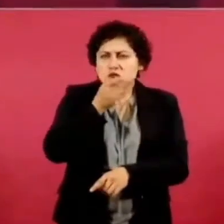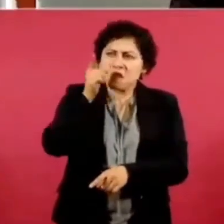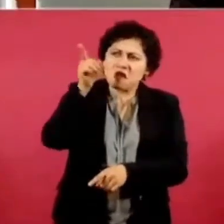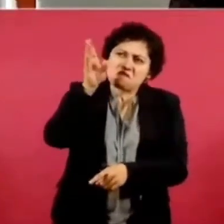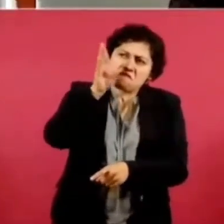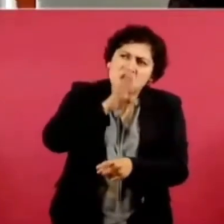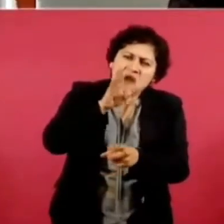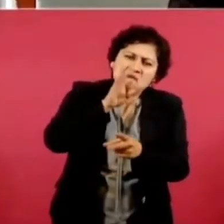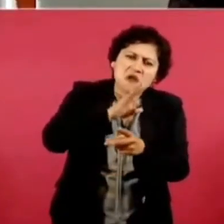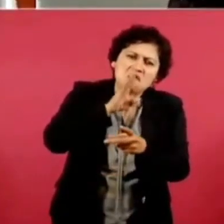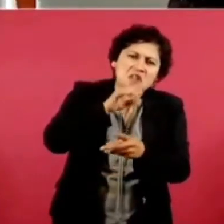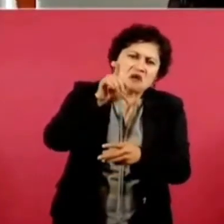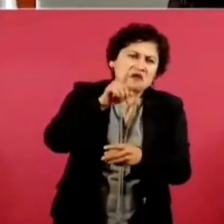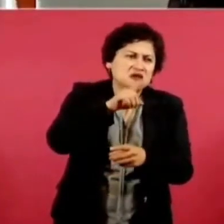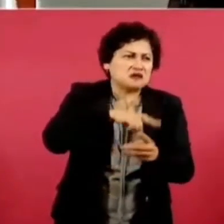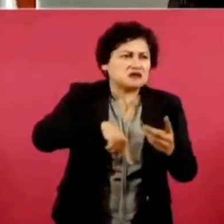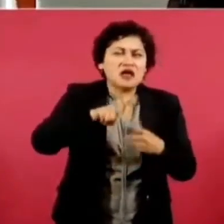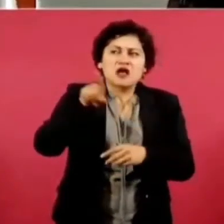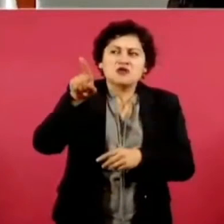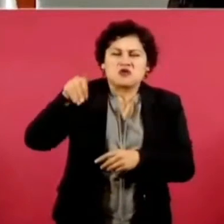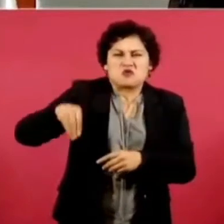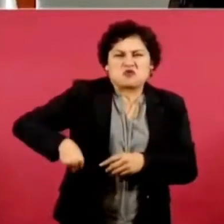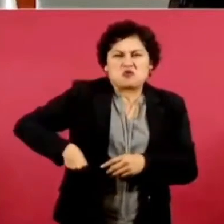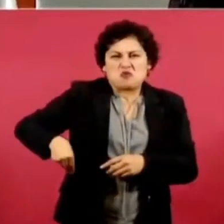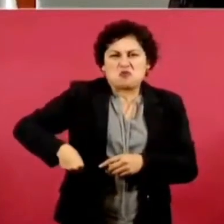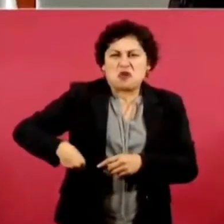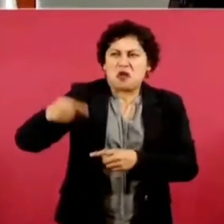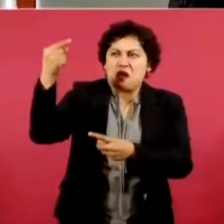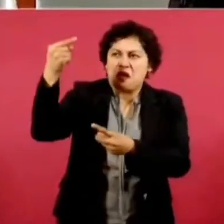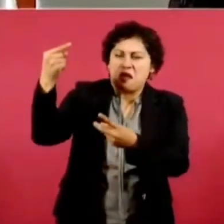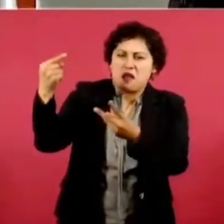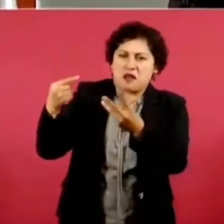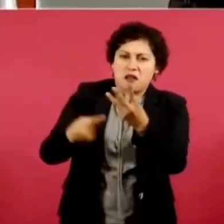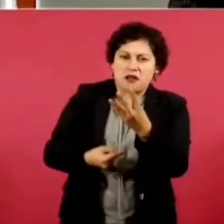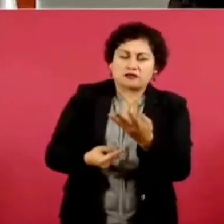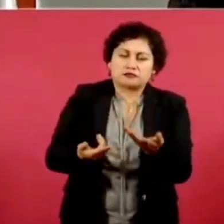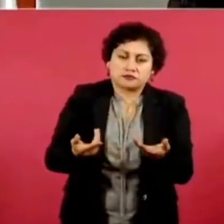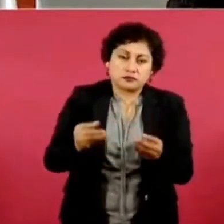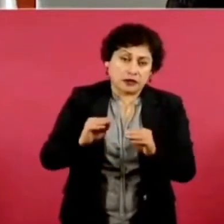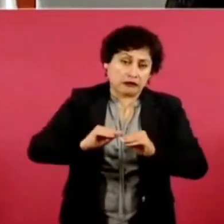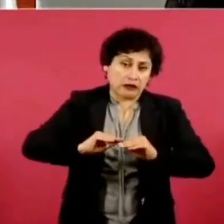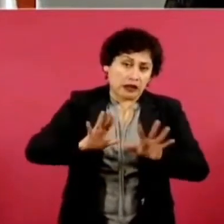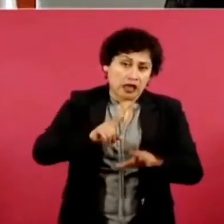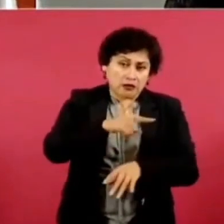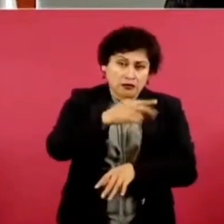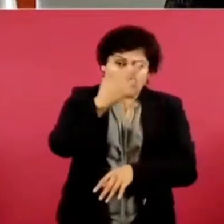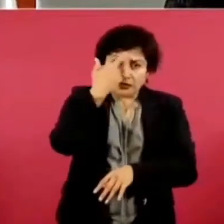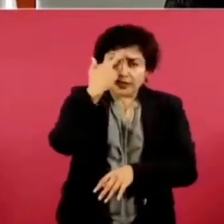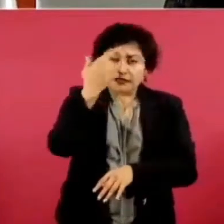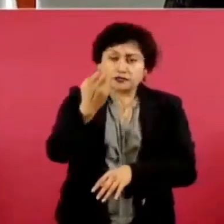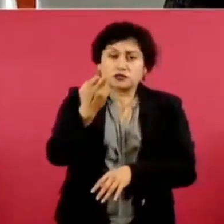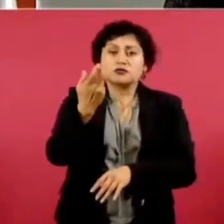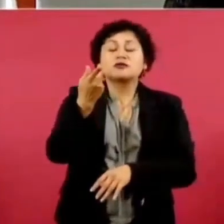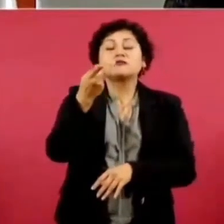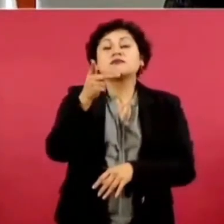partidos, pero los que mandaban